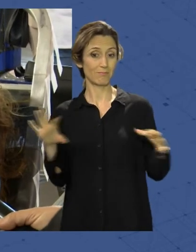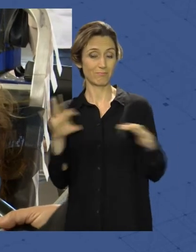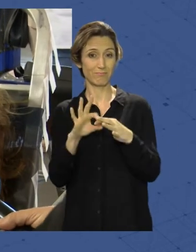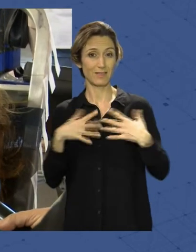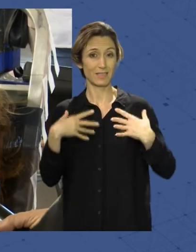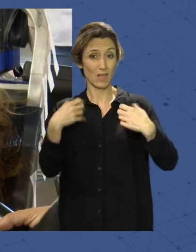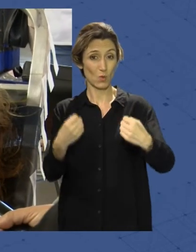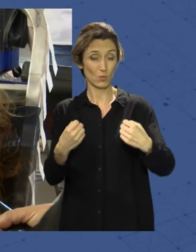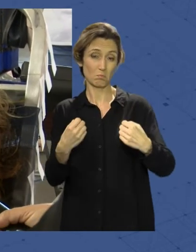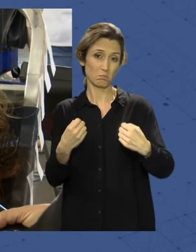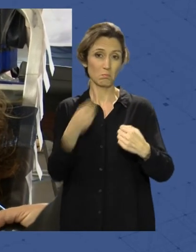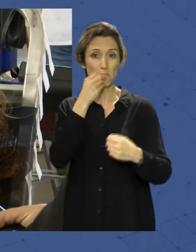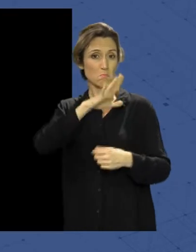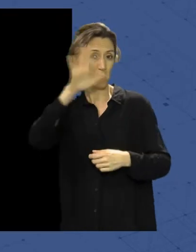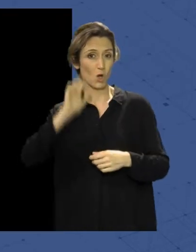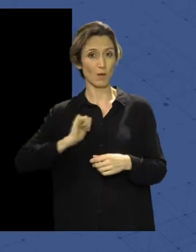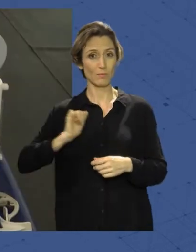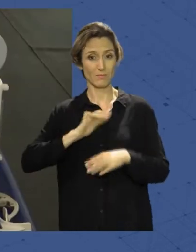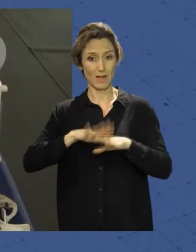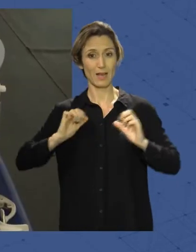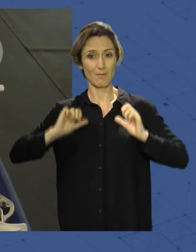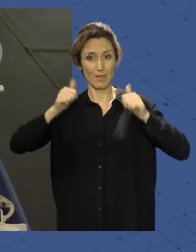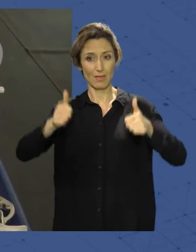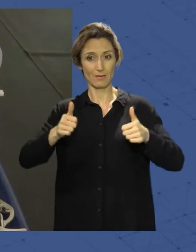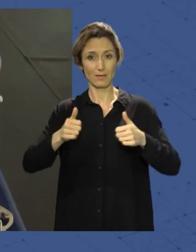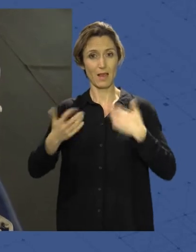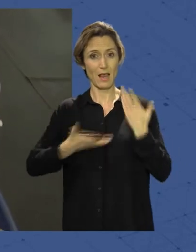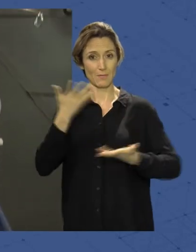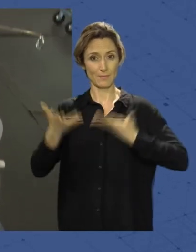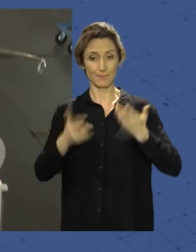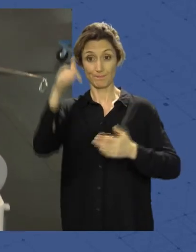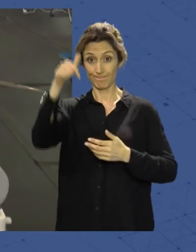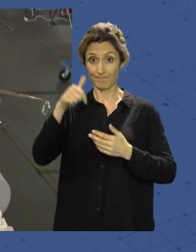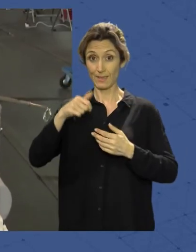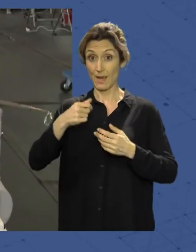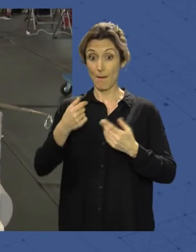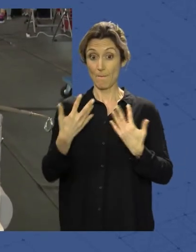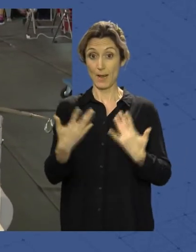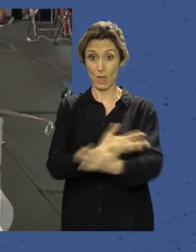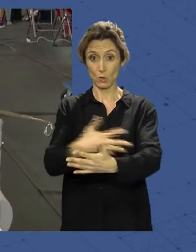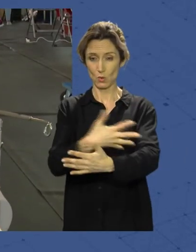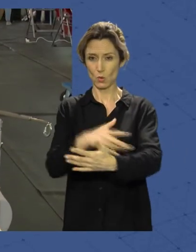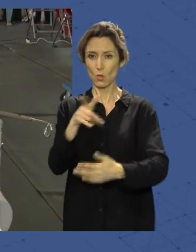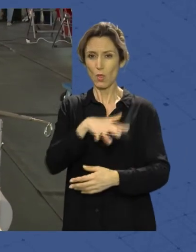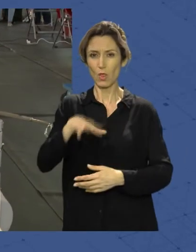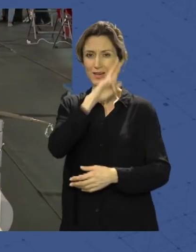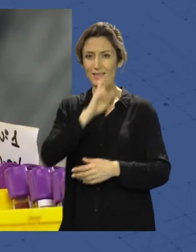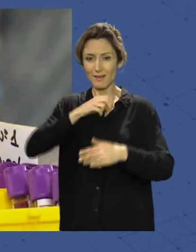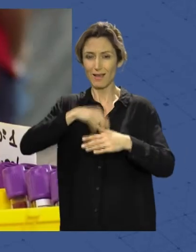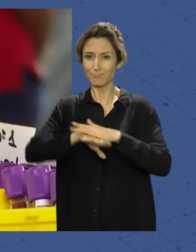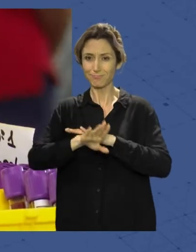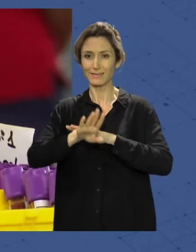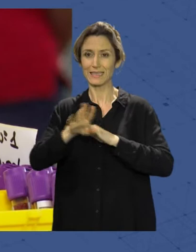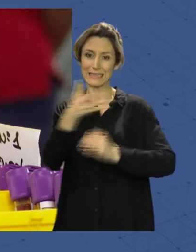salud, era la mejor ocasión para empezar y animarme. Con esta maratón se da un aldabonazo a las reservas de sangre y plasma de la